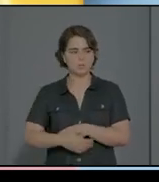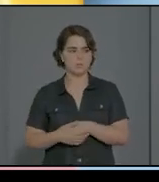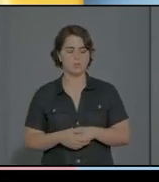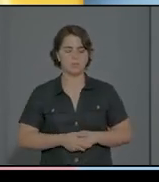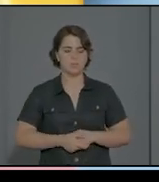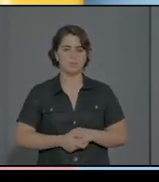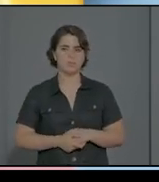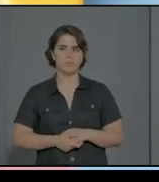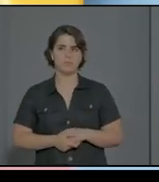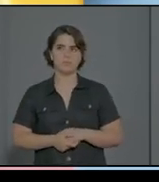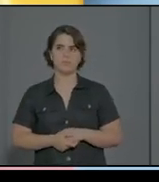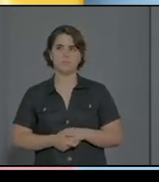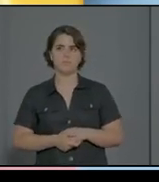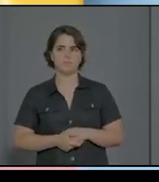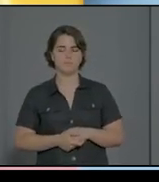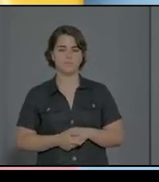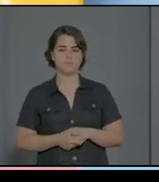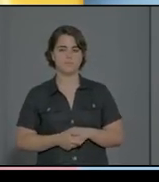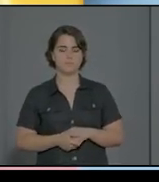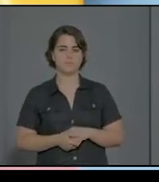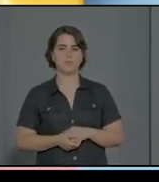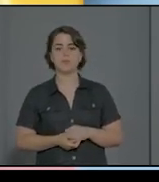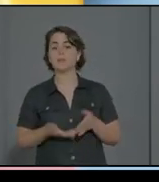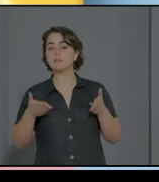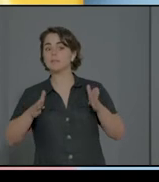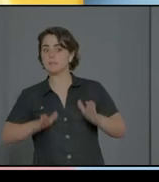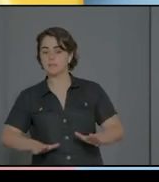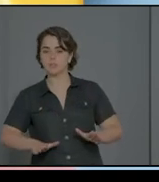El niño realiza este gesto por sí mismo.